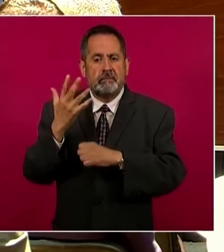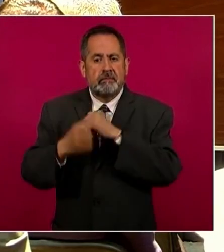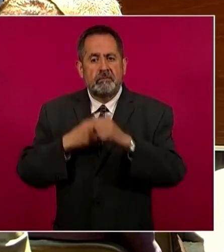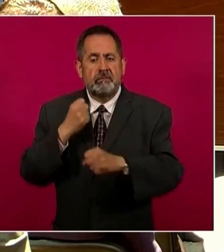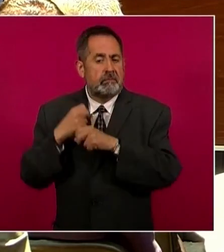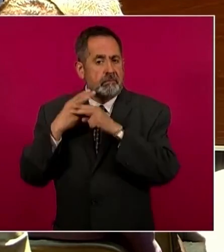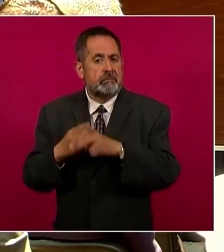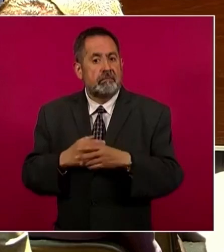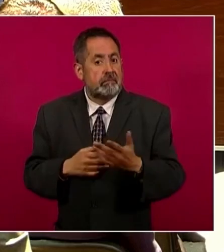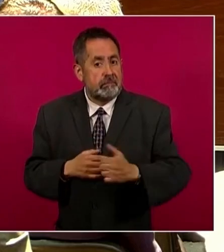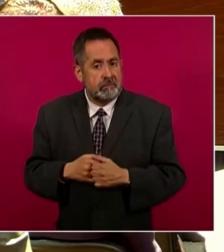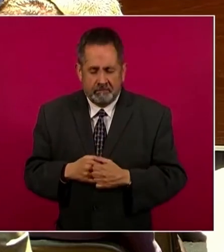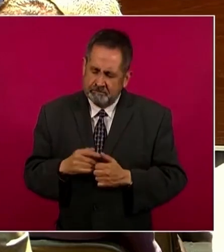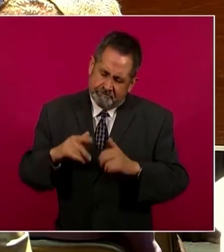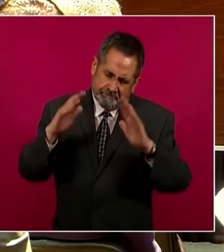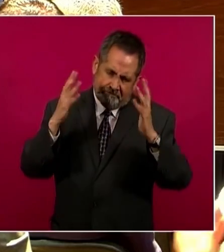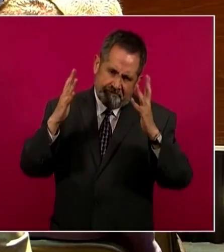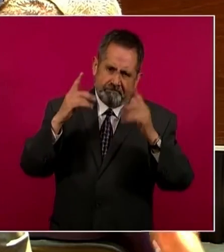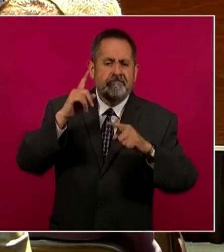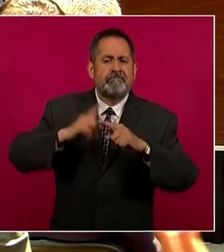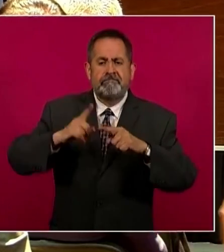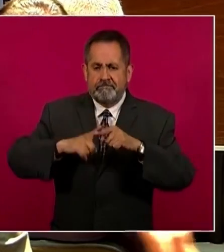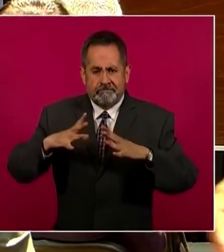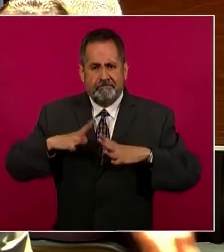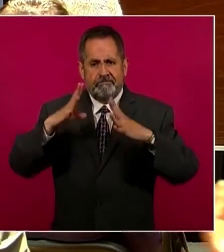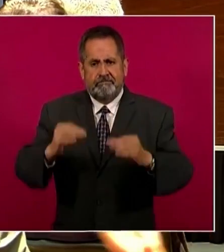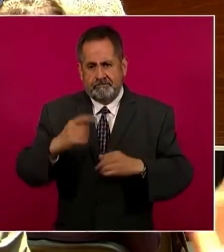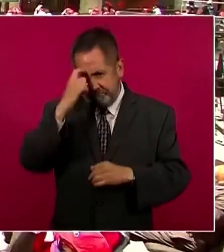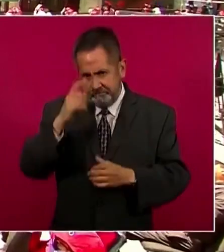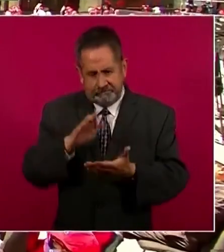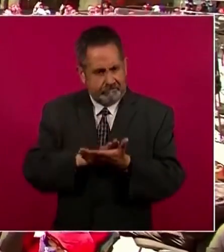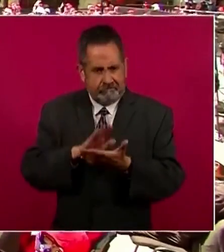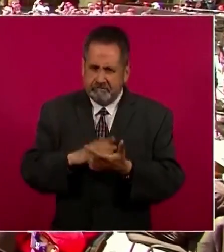años. Yo pido un aplauso para los fundadores de esta gran institución.